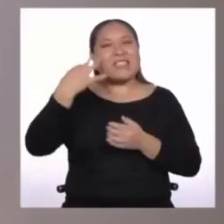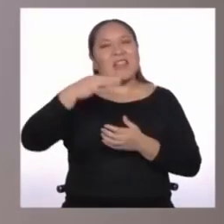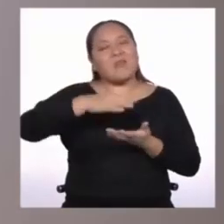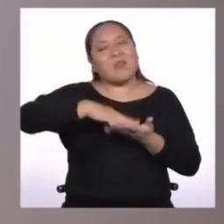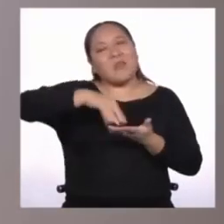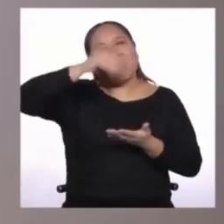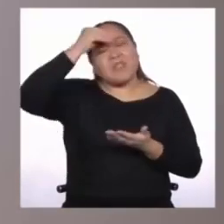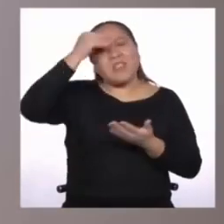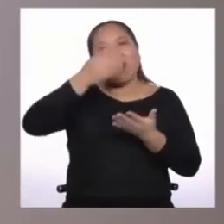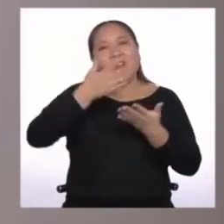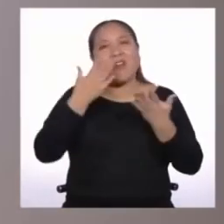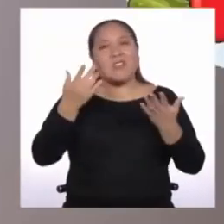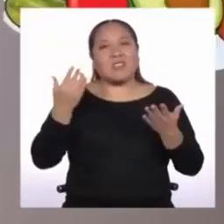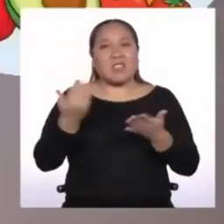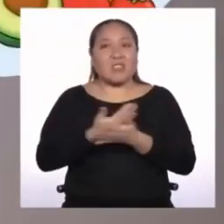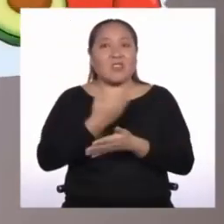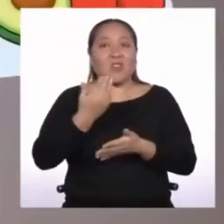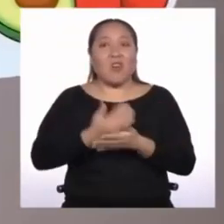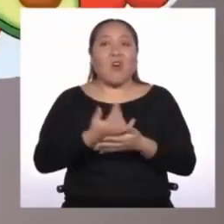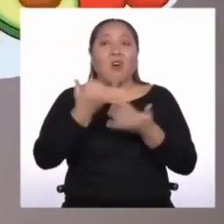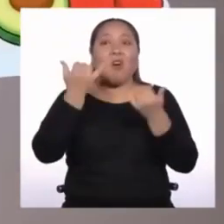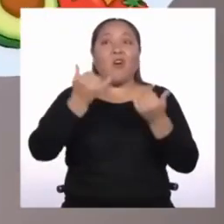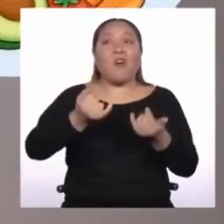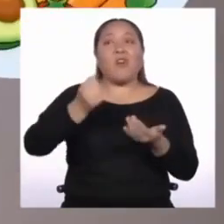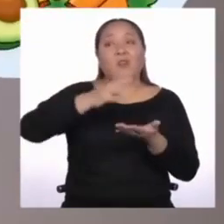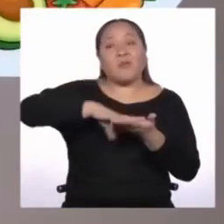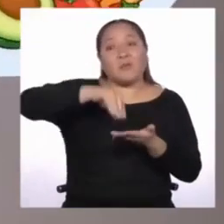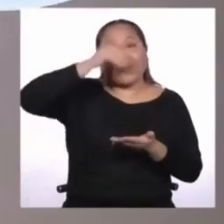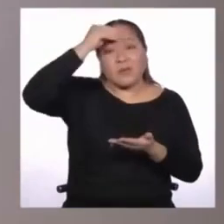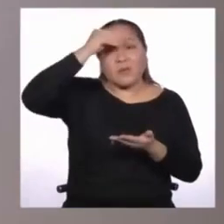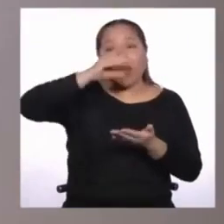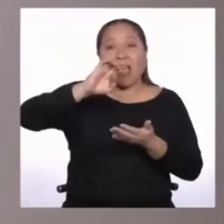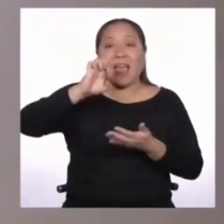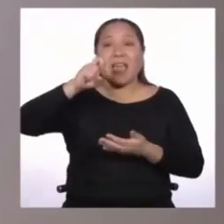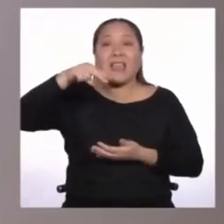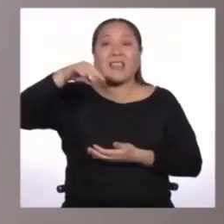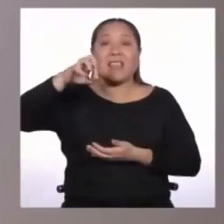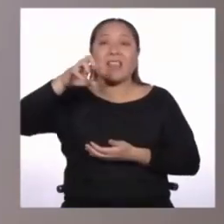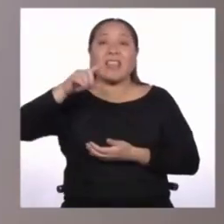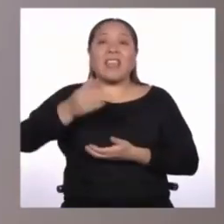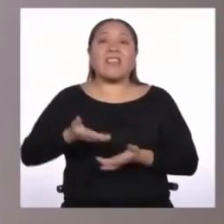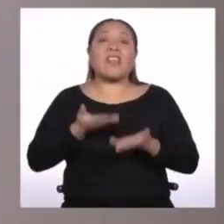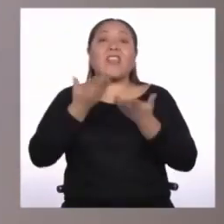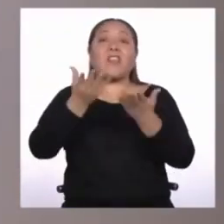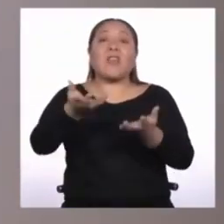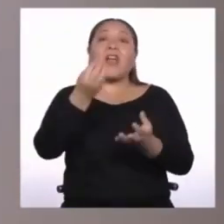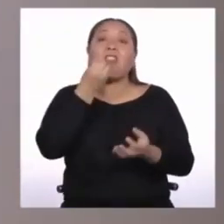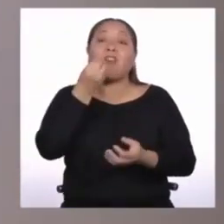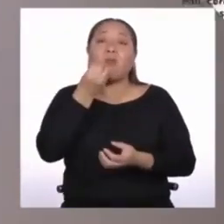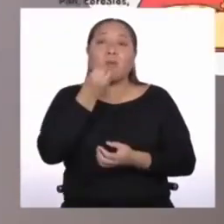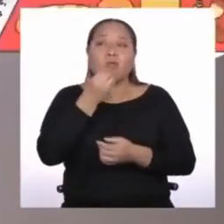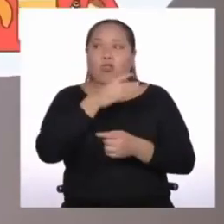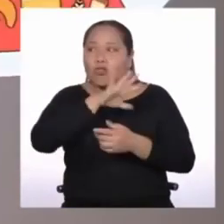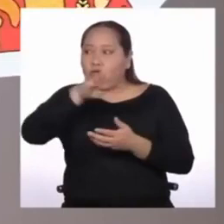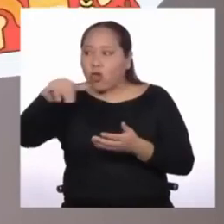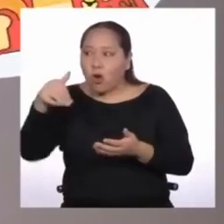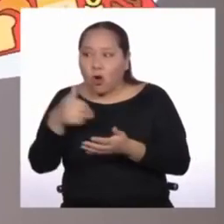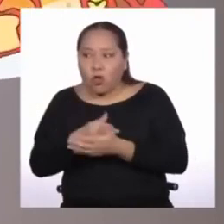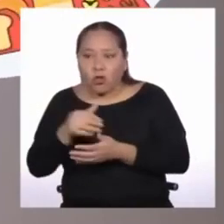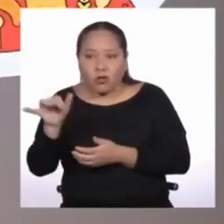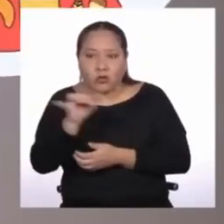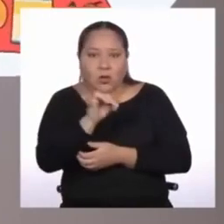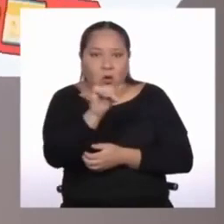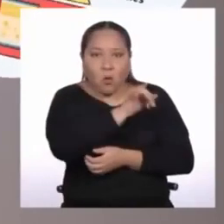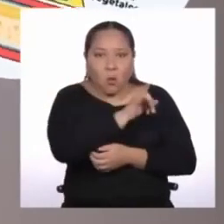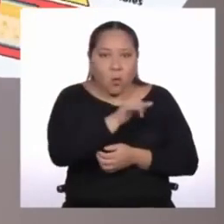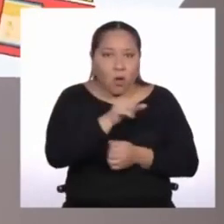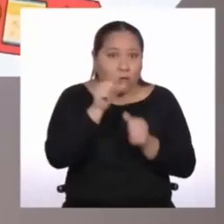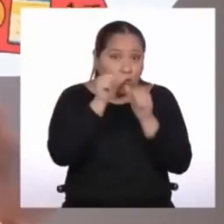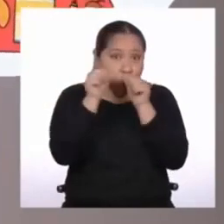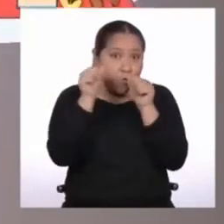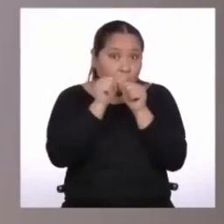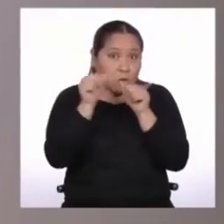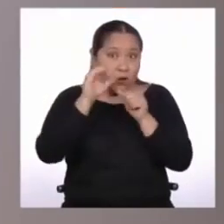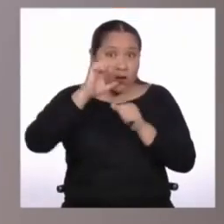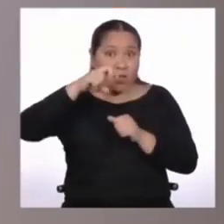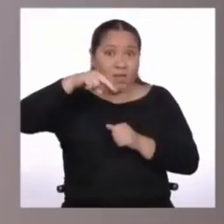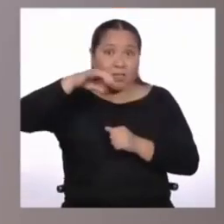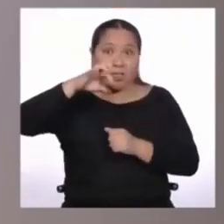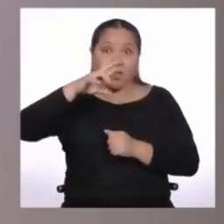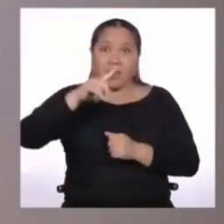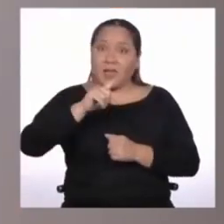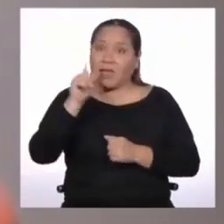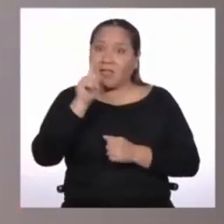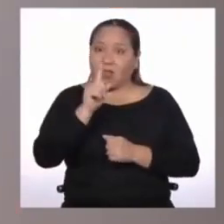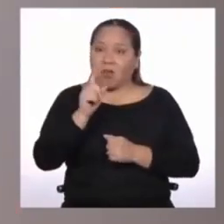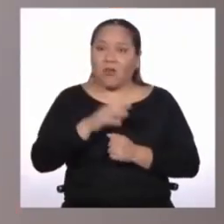nuevas. Hoy hemos aprendido que la energía se obtiene de los alimentos y que no todos los alimentos nos dan la misma cantidad de energía y que no